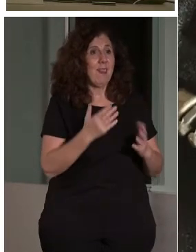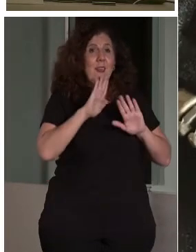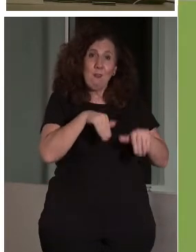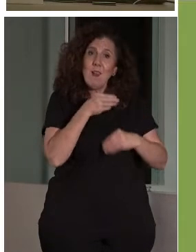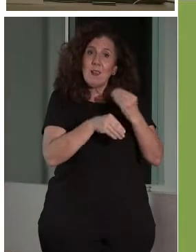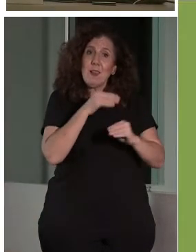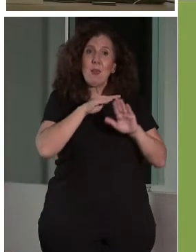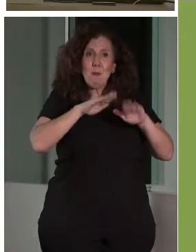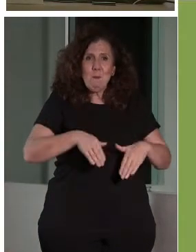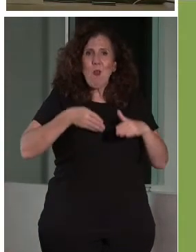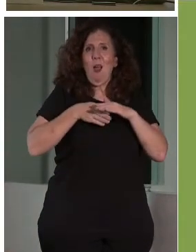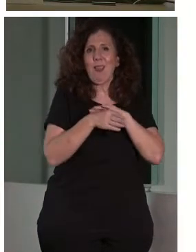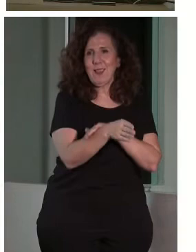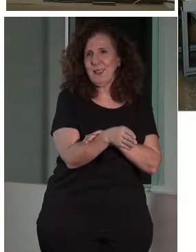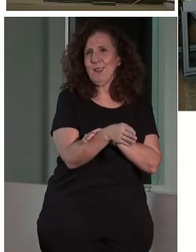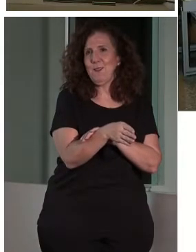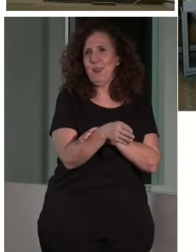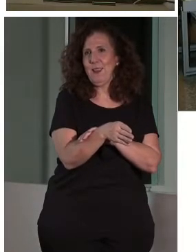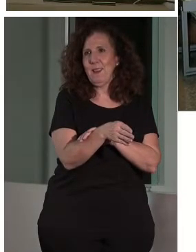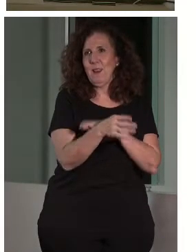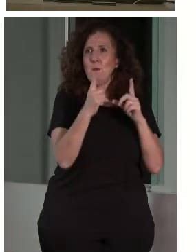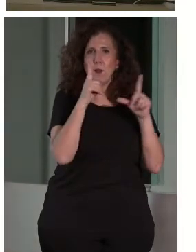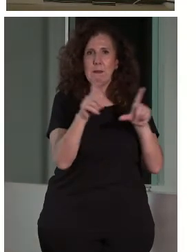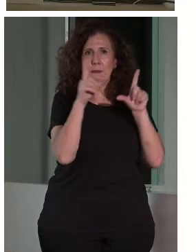No tengo deseo de... Bueno, me salto cosas.